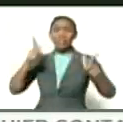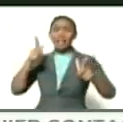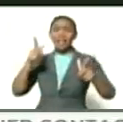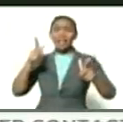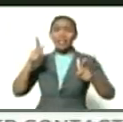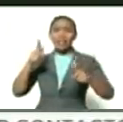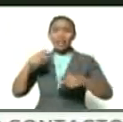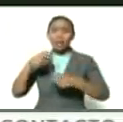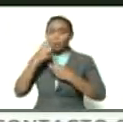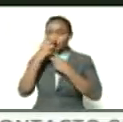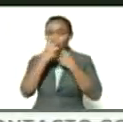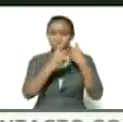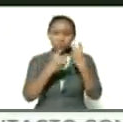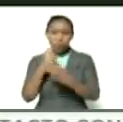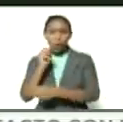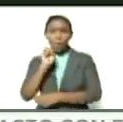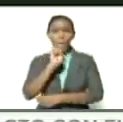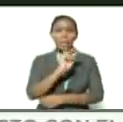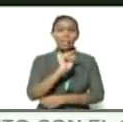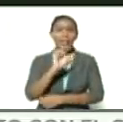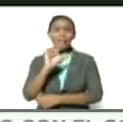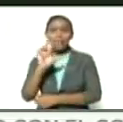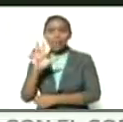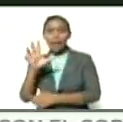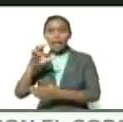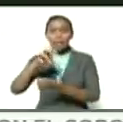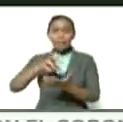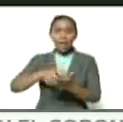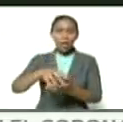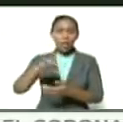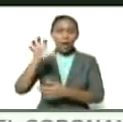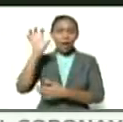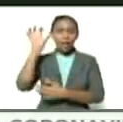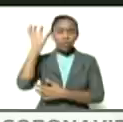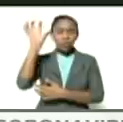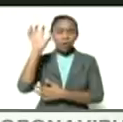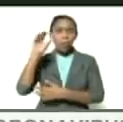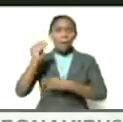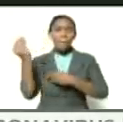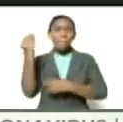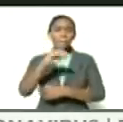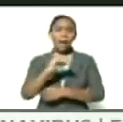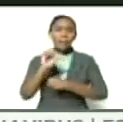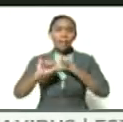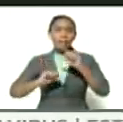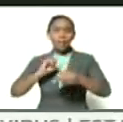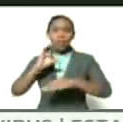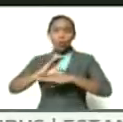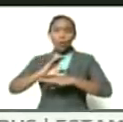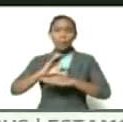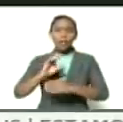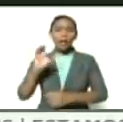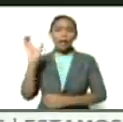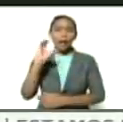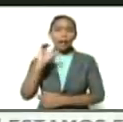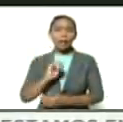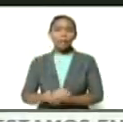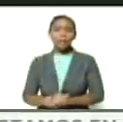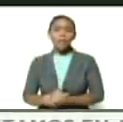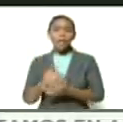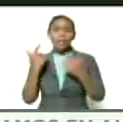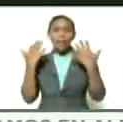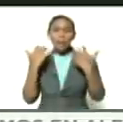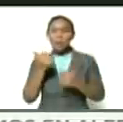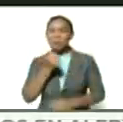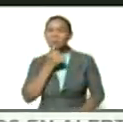recorrer los 23 estados de la nación más el distrito capital de Caracas de la mano de